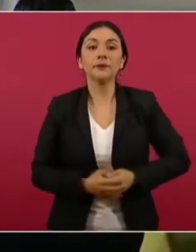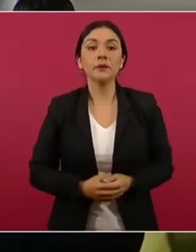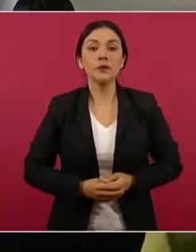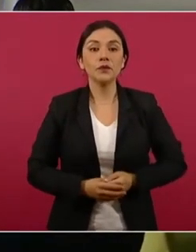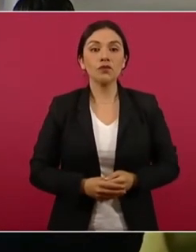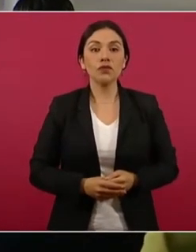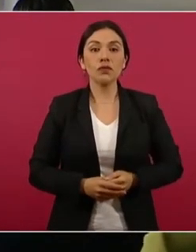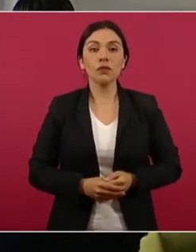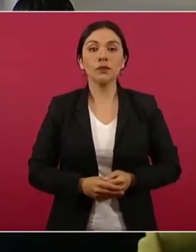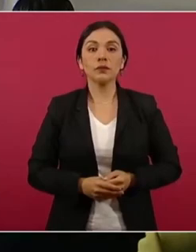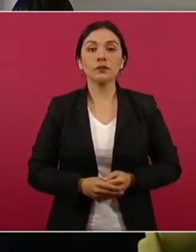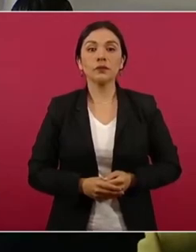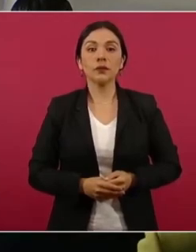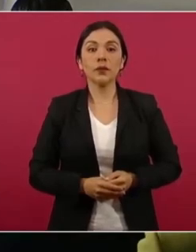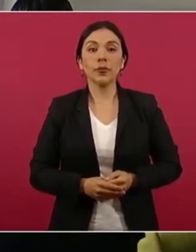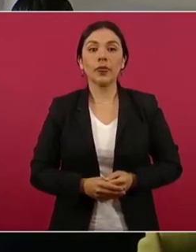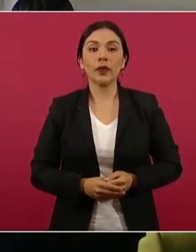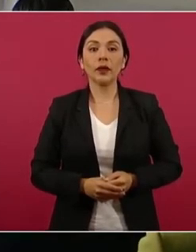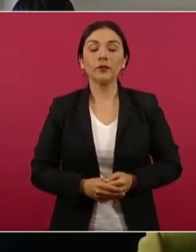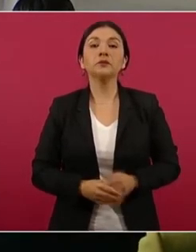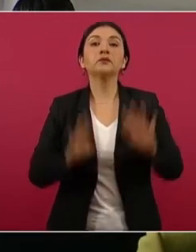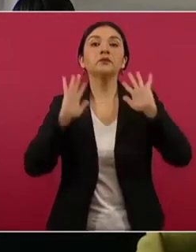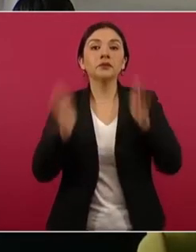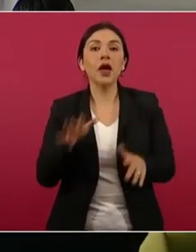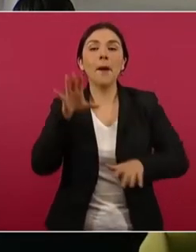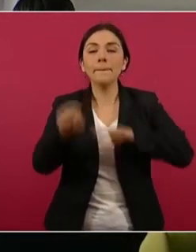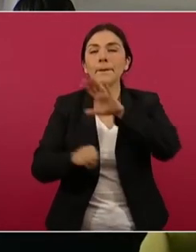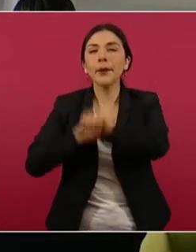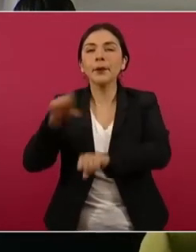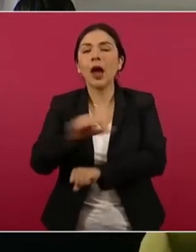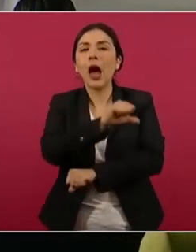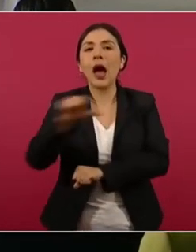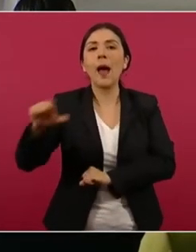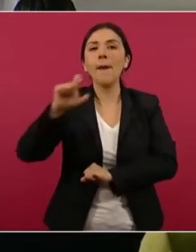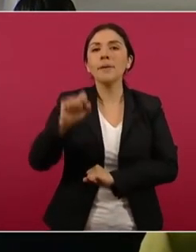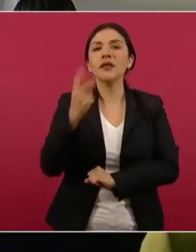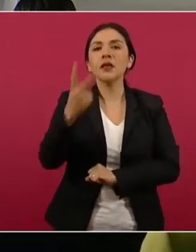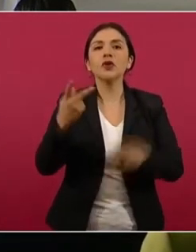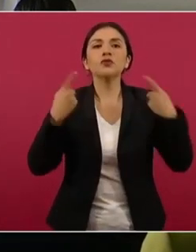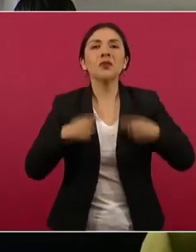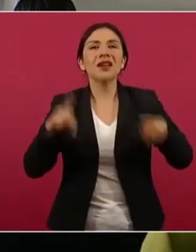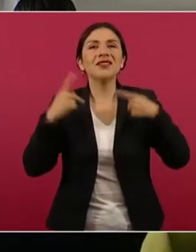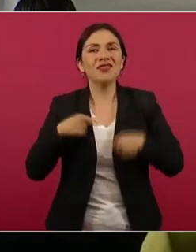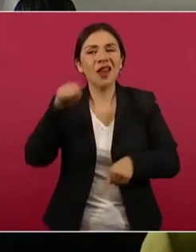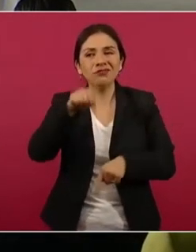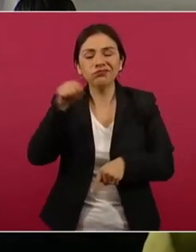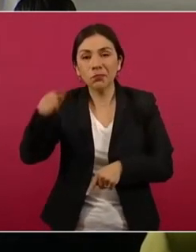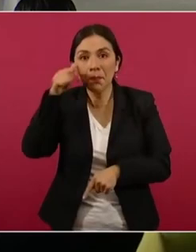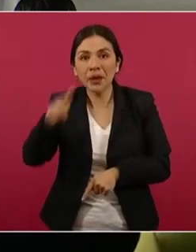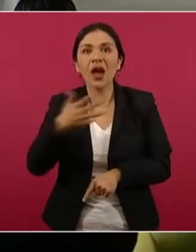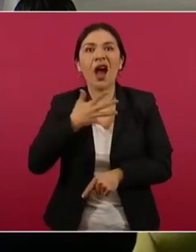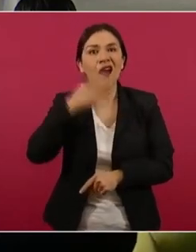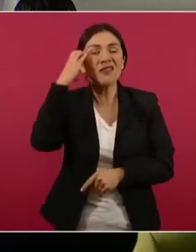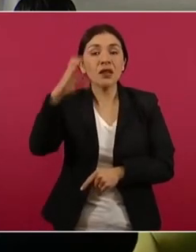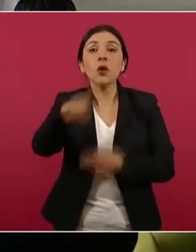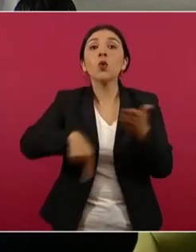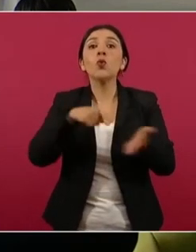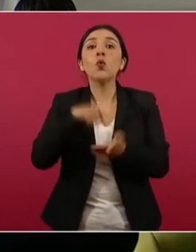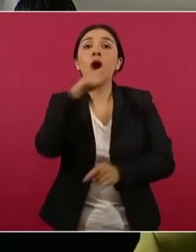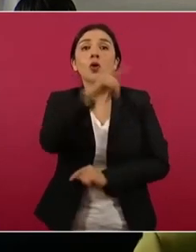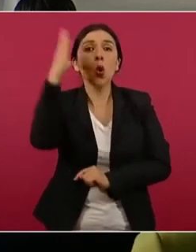Se informa de la detención de 22 personas vinculadas a actividades criminales en Colima.